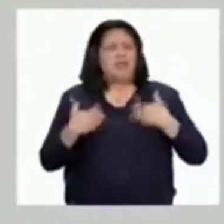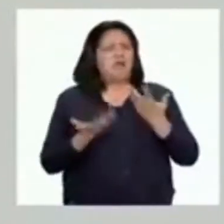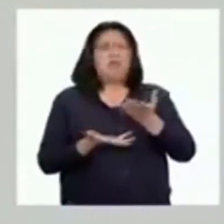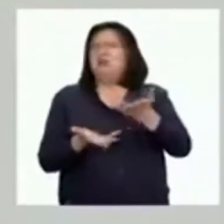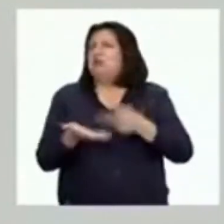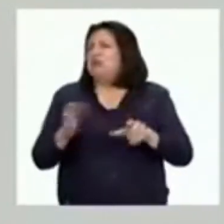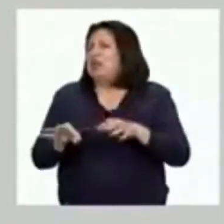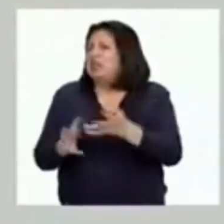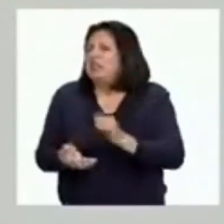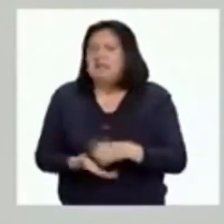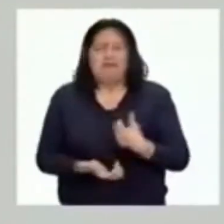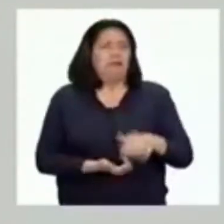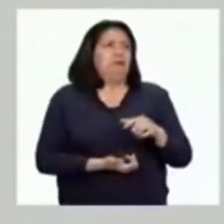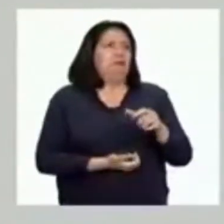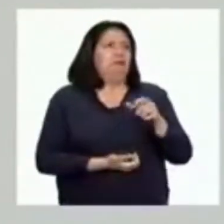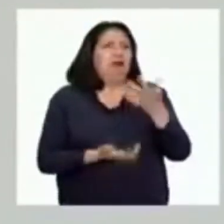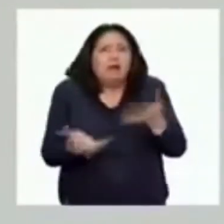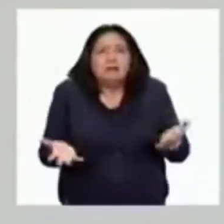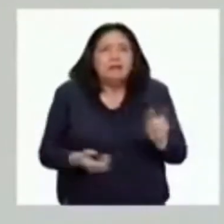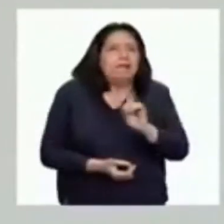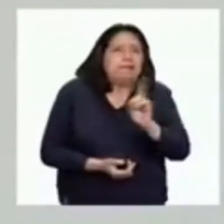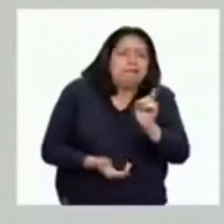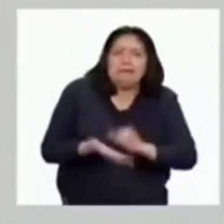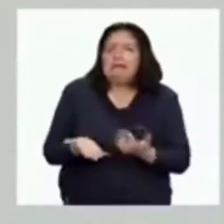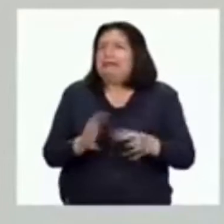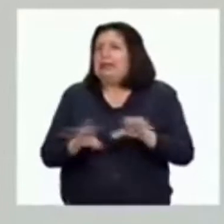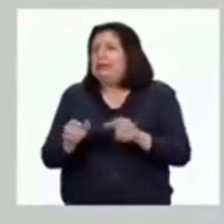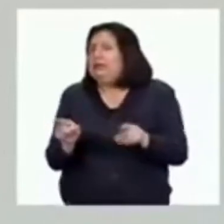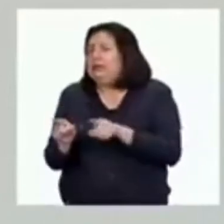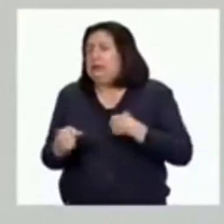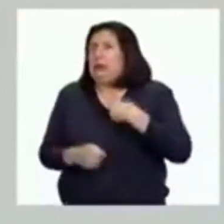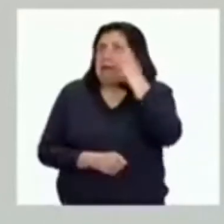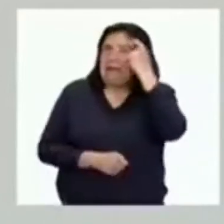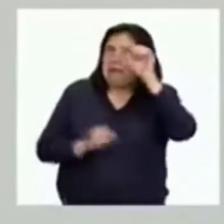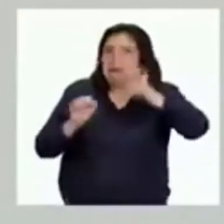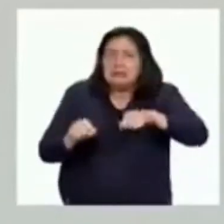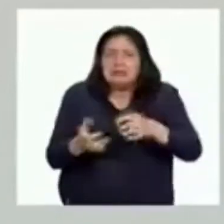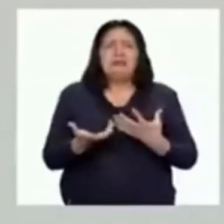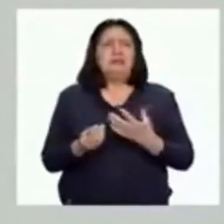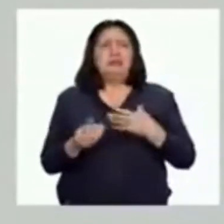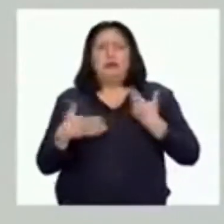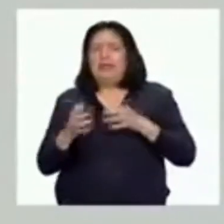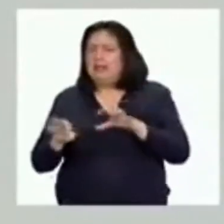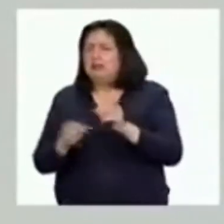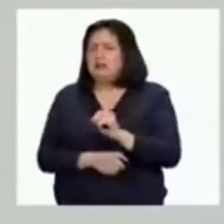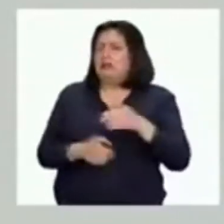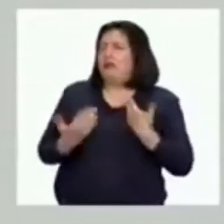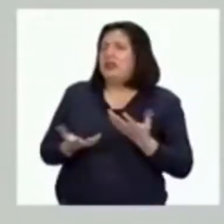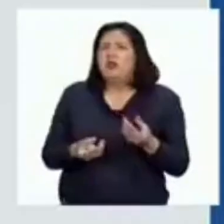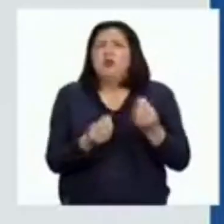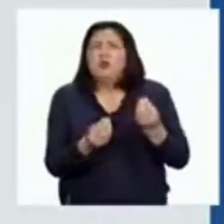¿Qué debemos hacer cuando algo no sale como nosotros queremos? Ante las adversidades, podemos ordenar nuestros pensamientos y emociones de la siguiente manera.